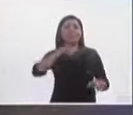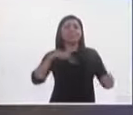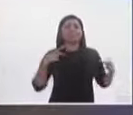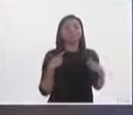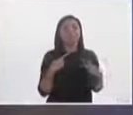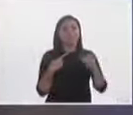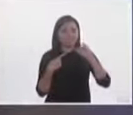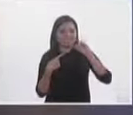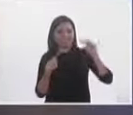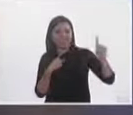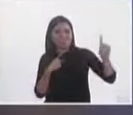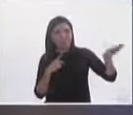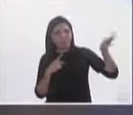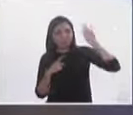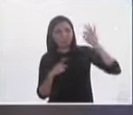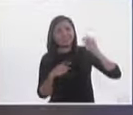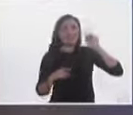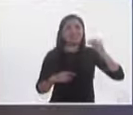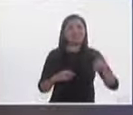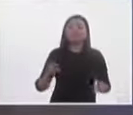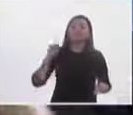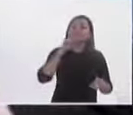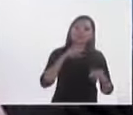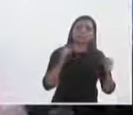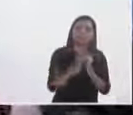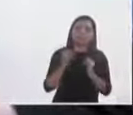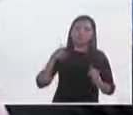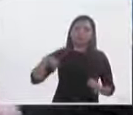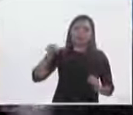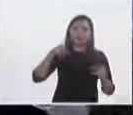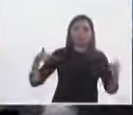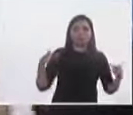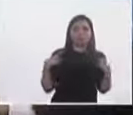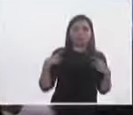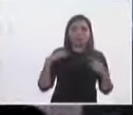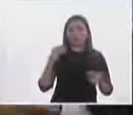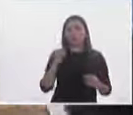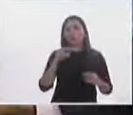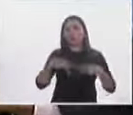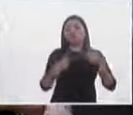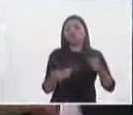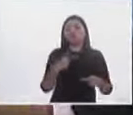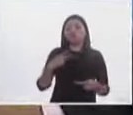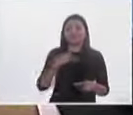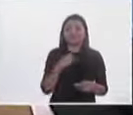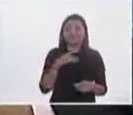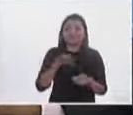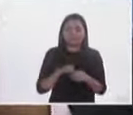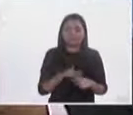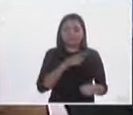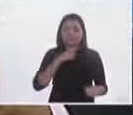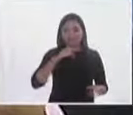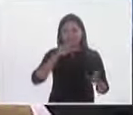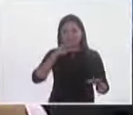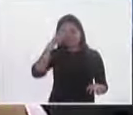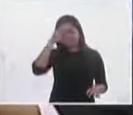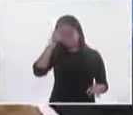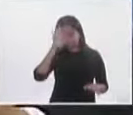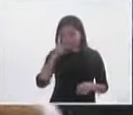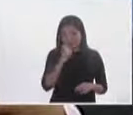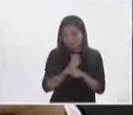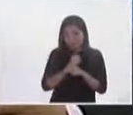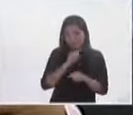claro y habrá también que hacer los ciudadanos y los electores un ejercicio de discernimiento primero